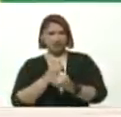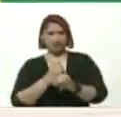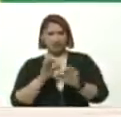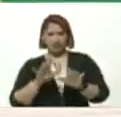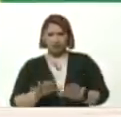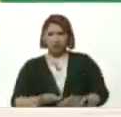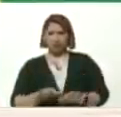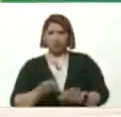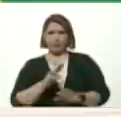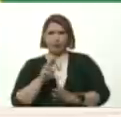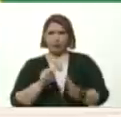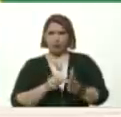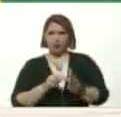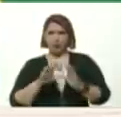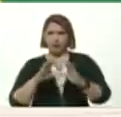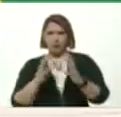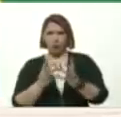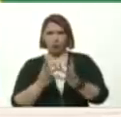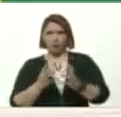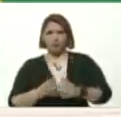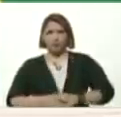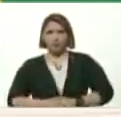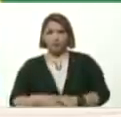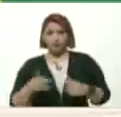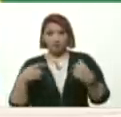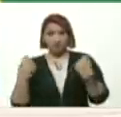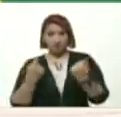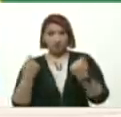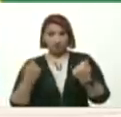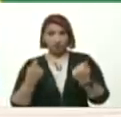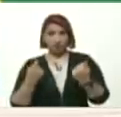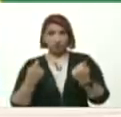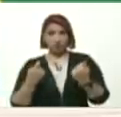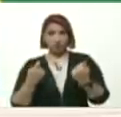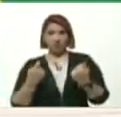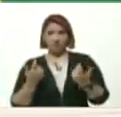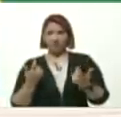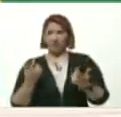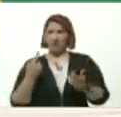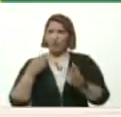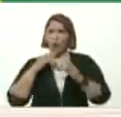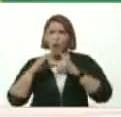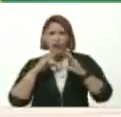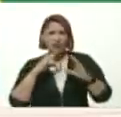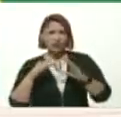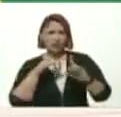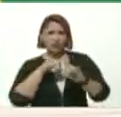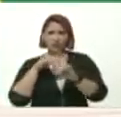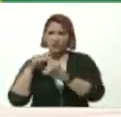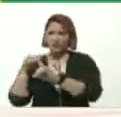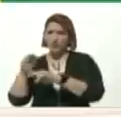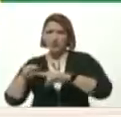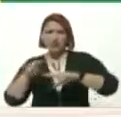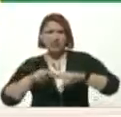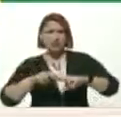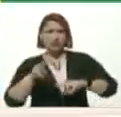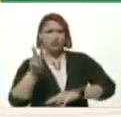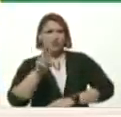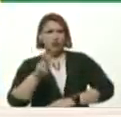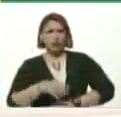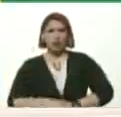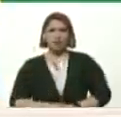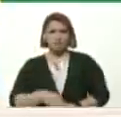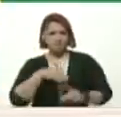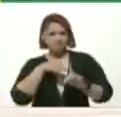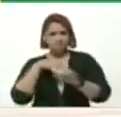Nacionales Y Mundiales Las Campañas Por Los Medios De Comunicación De Atacar A La Niñez Venezolana De